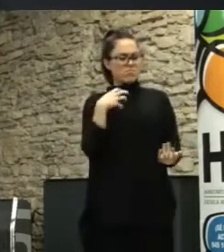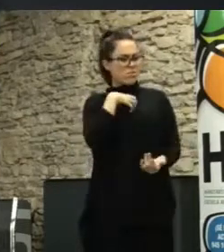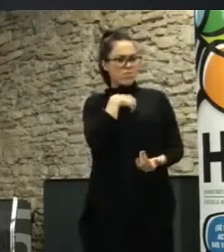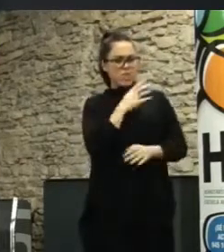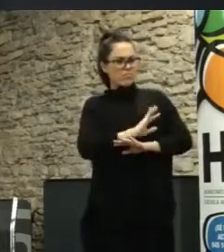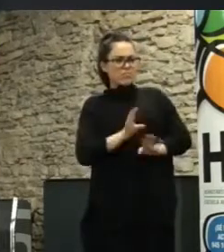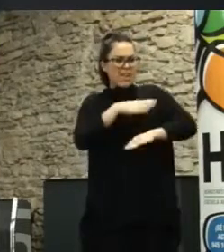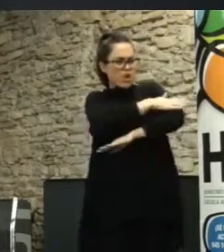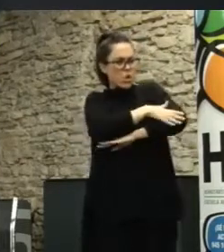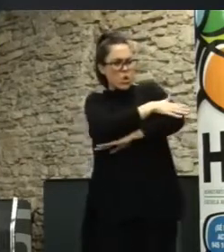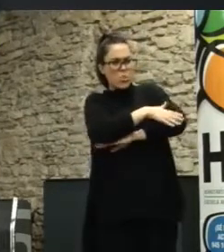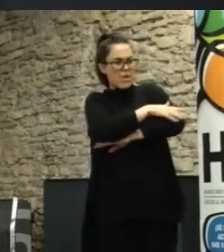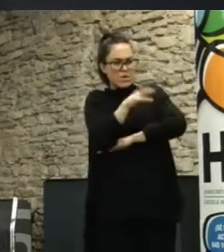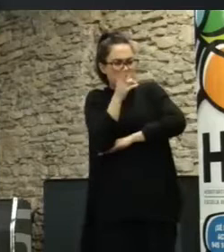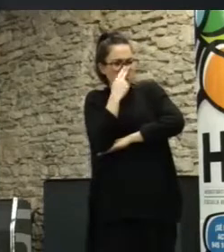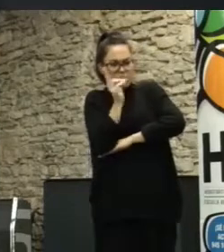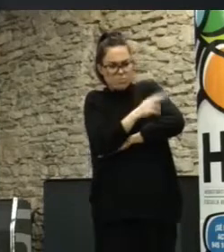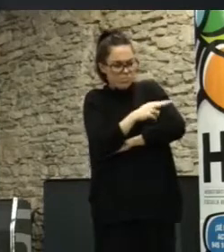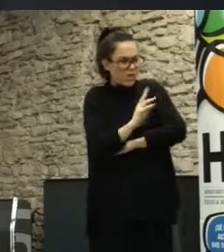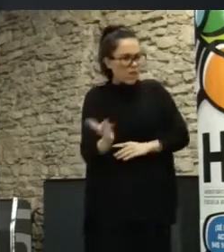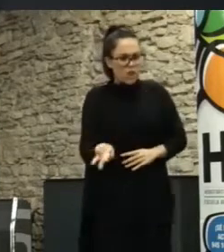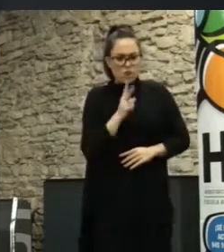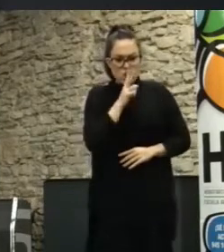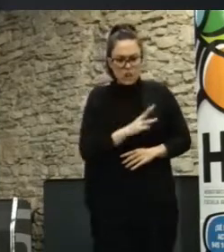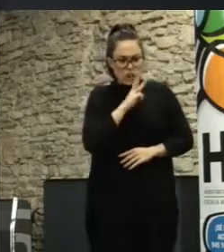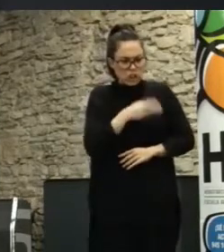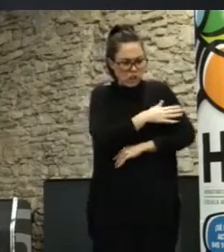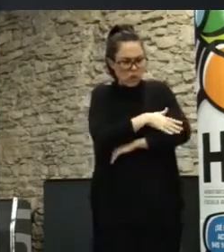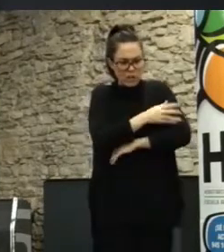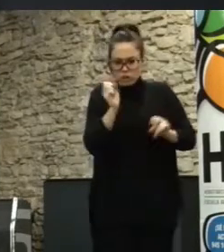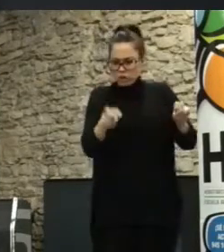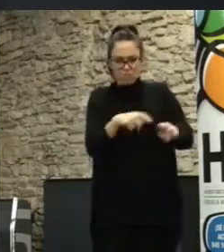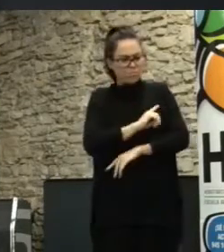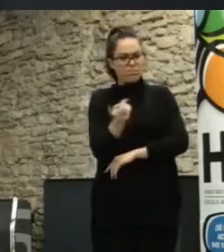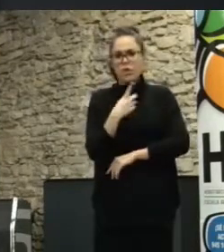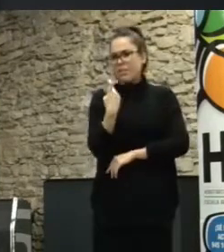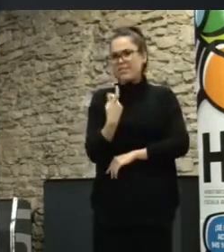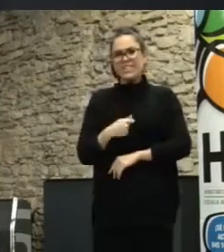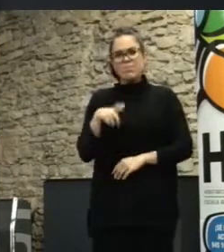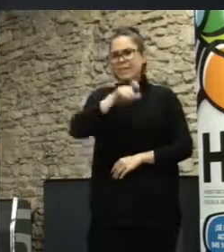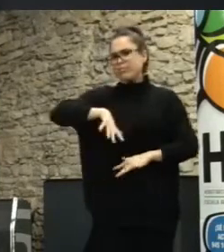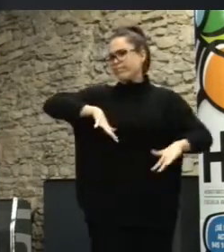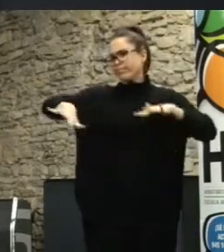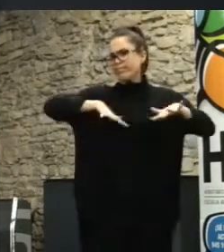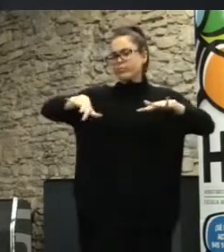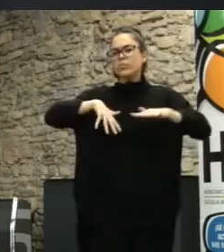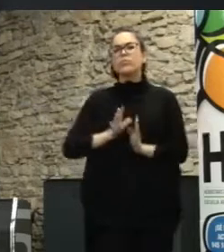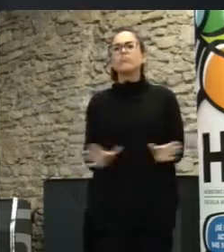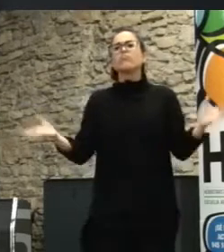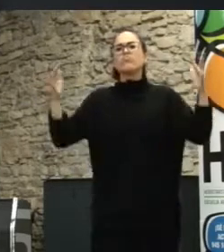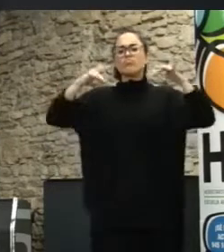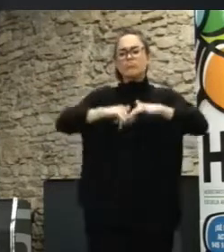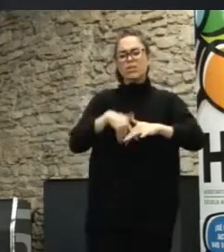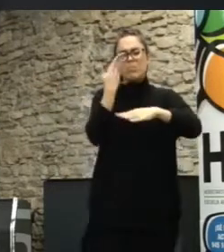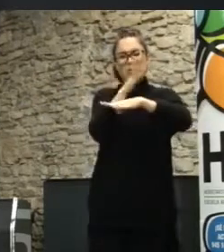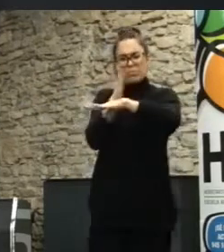gobierno estuvieron dos o tres años sin gobierno y, bueno, fue una cumbre ciudadana en la que hubo un montón de propuestas de todo tipo, reforma constitucional,